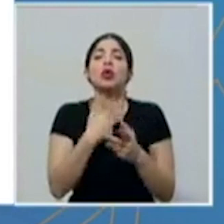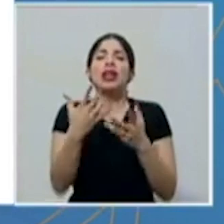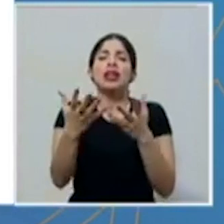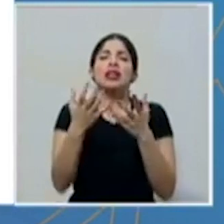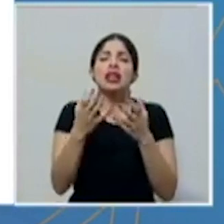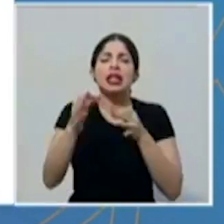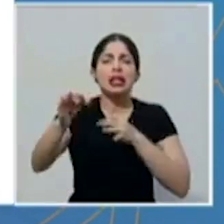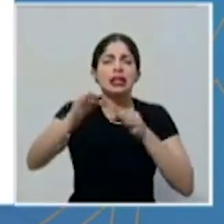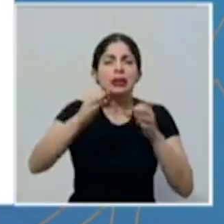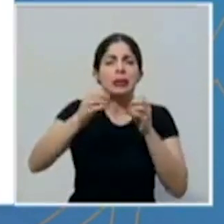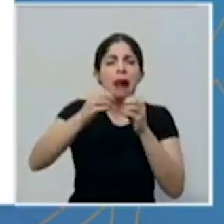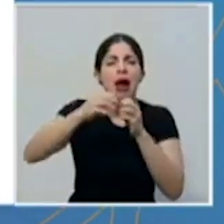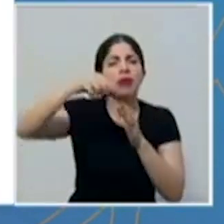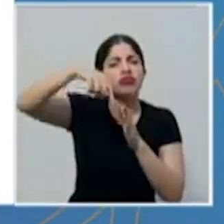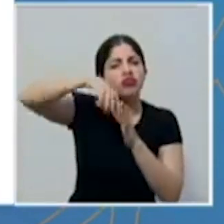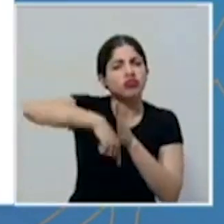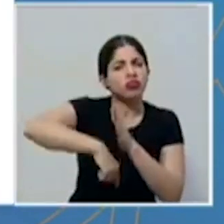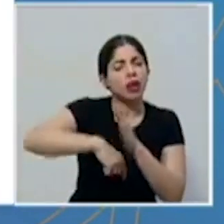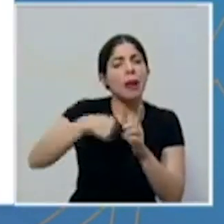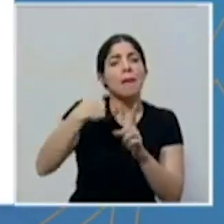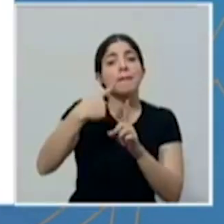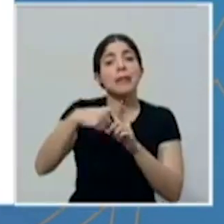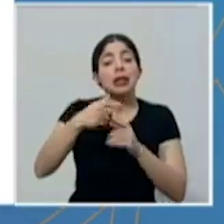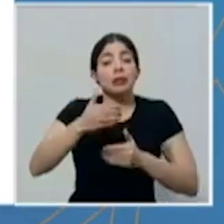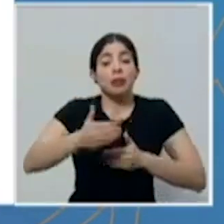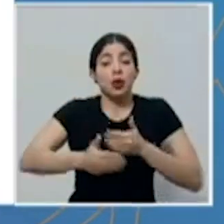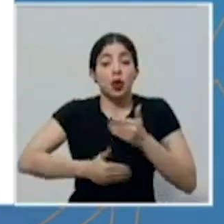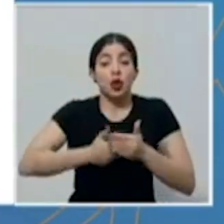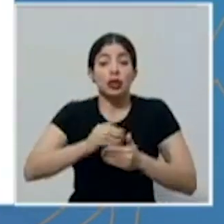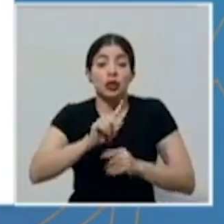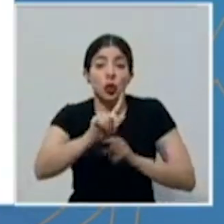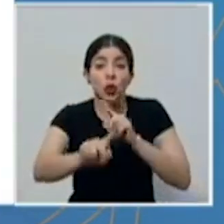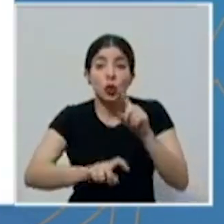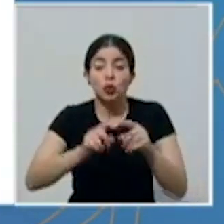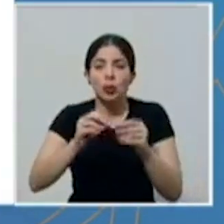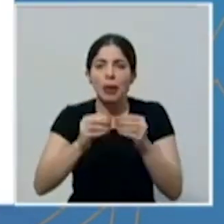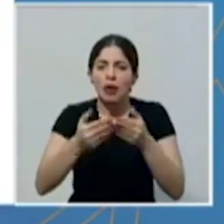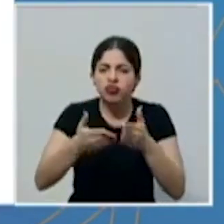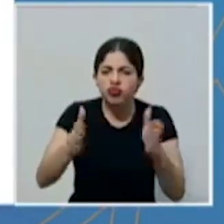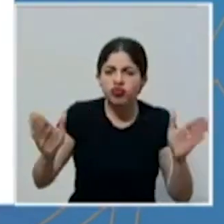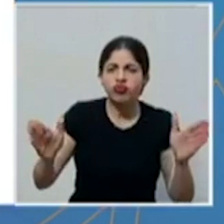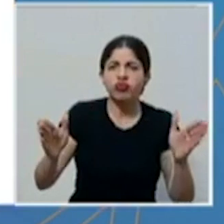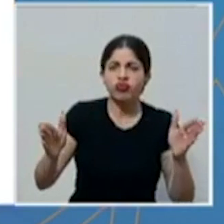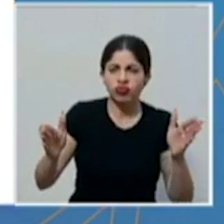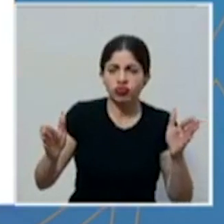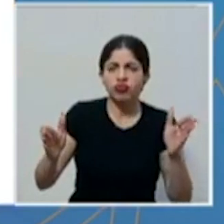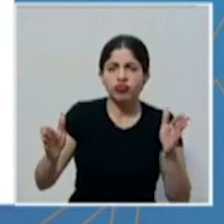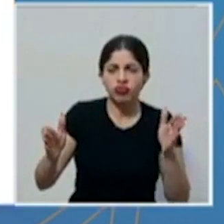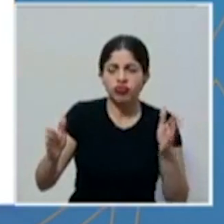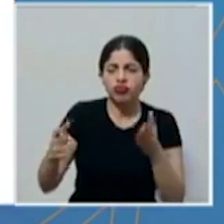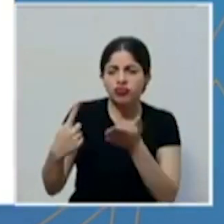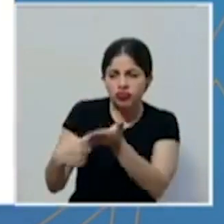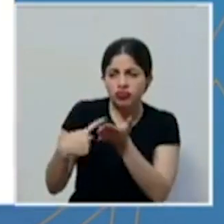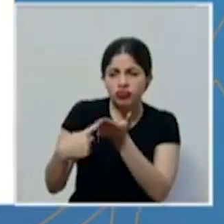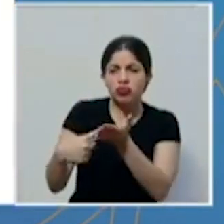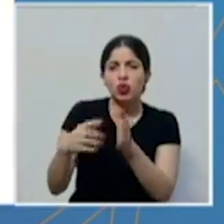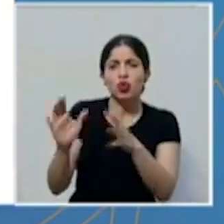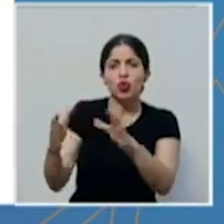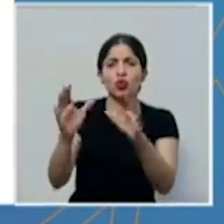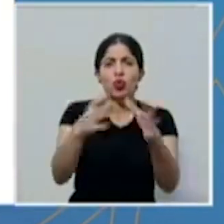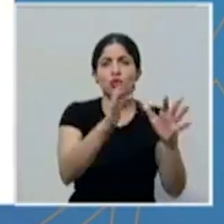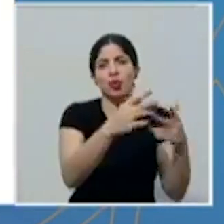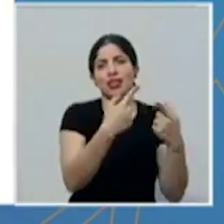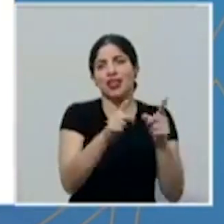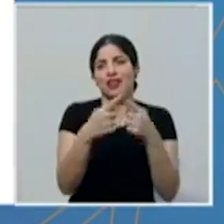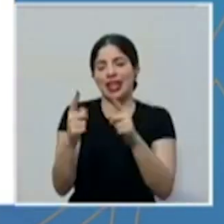ampliar y abrir ese proceso de consulta e intercambios con diferentes sectores de